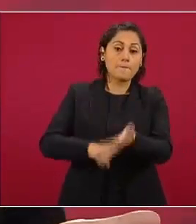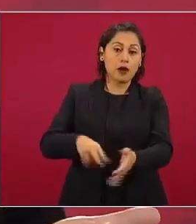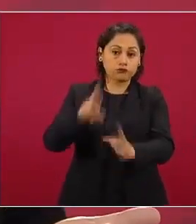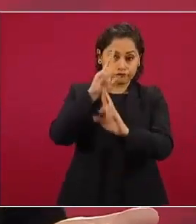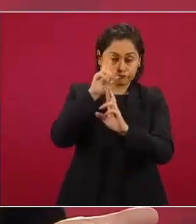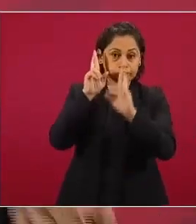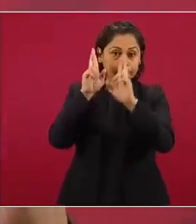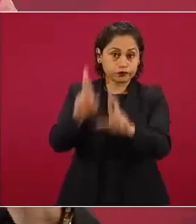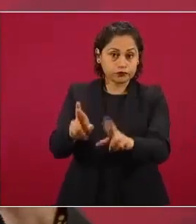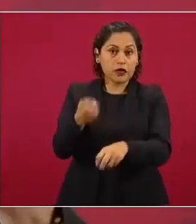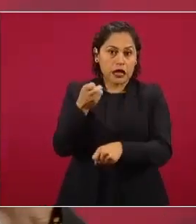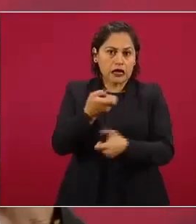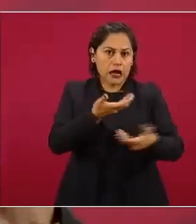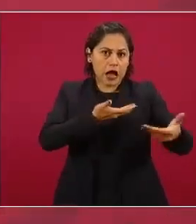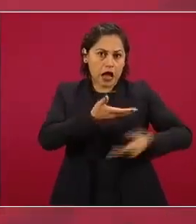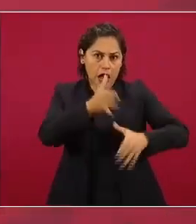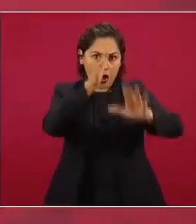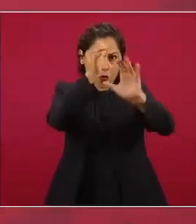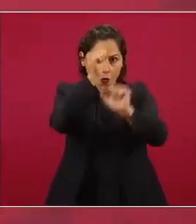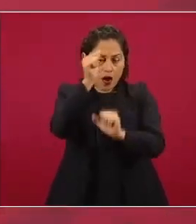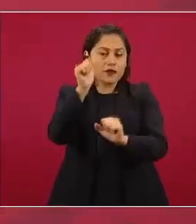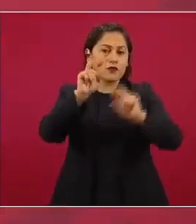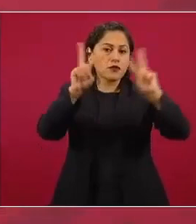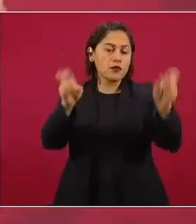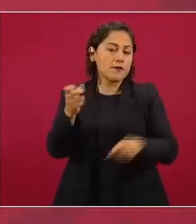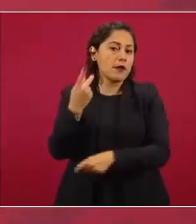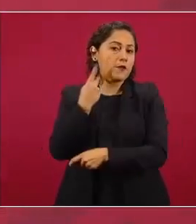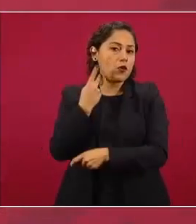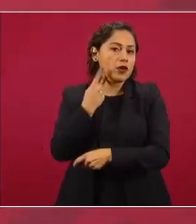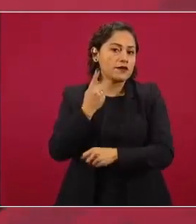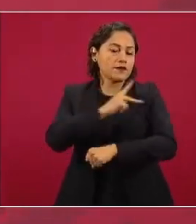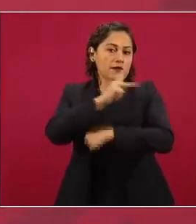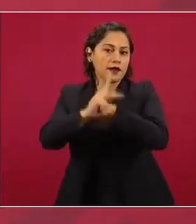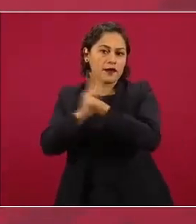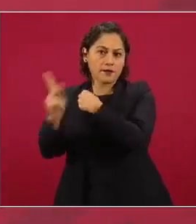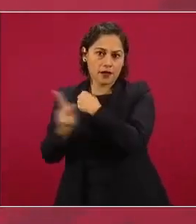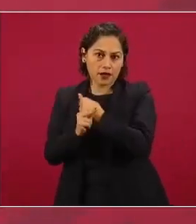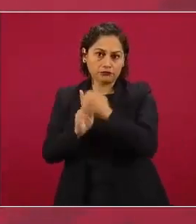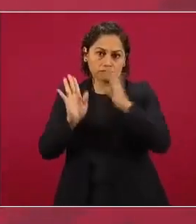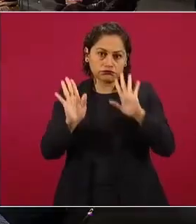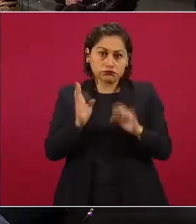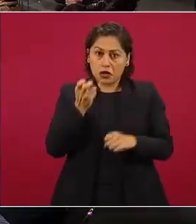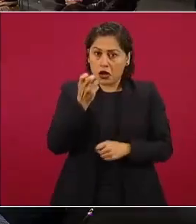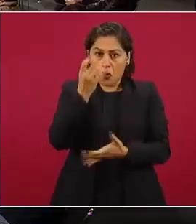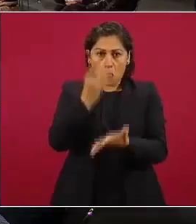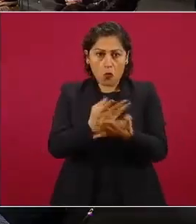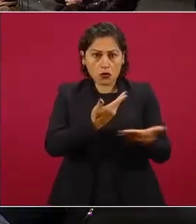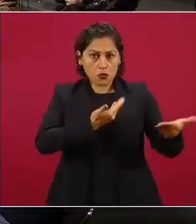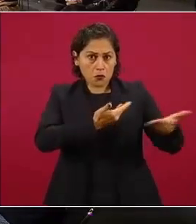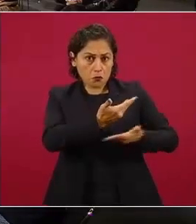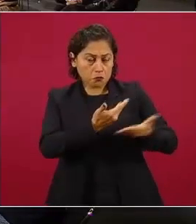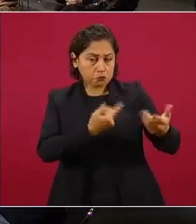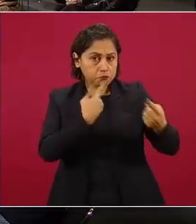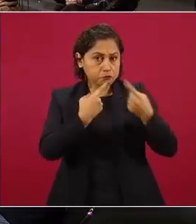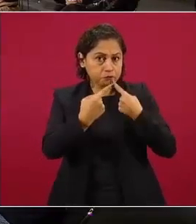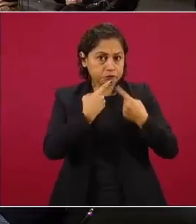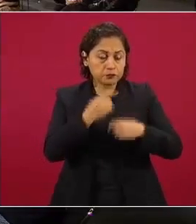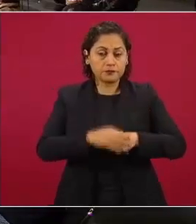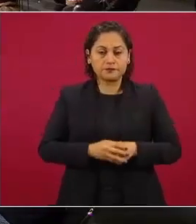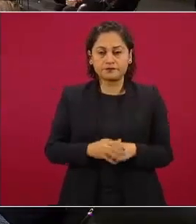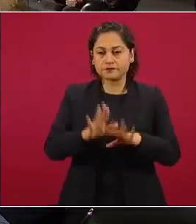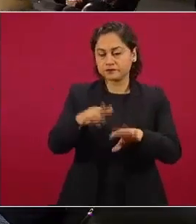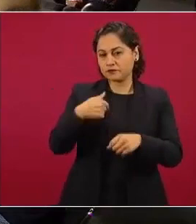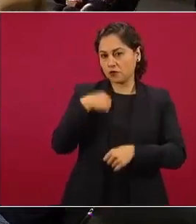política exterior entre ambos países y esa es la conversación que hemos tenido Finalmente no